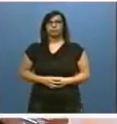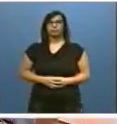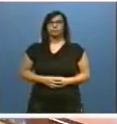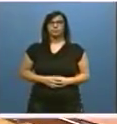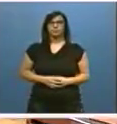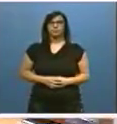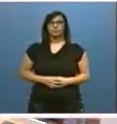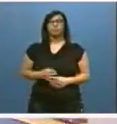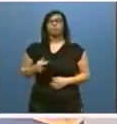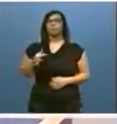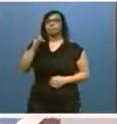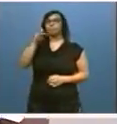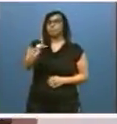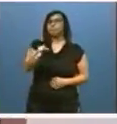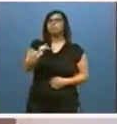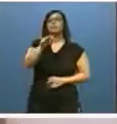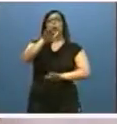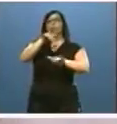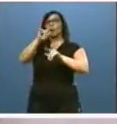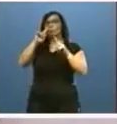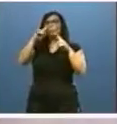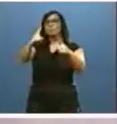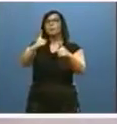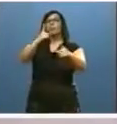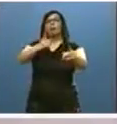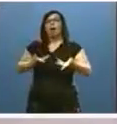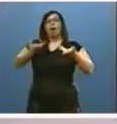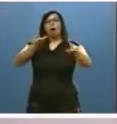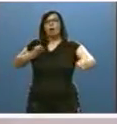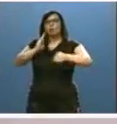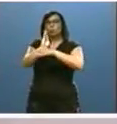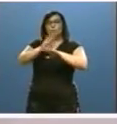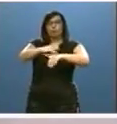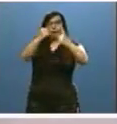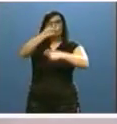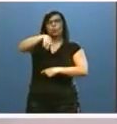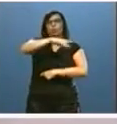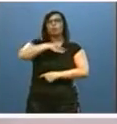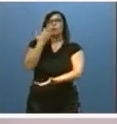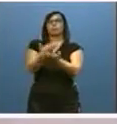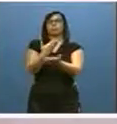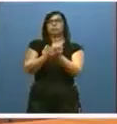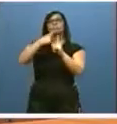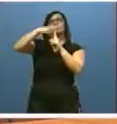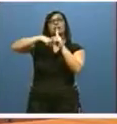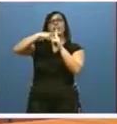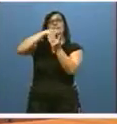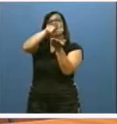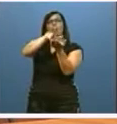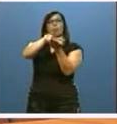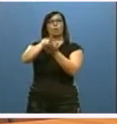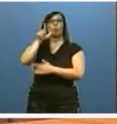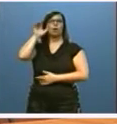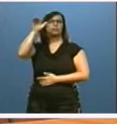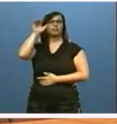Además, se han convocado por primera vez ayudas para que los alumnos puedan acreditar su nivel en lenguas extranjeras.